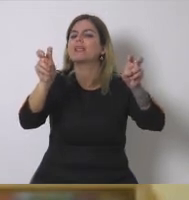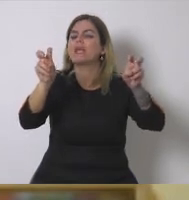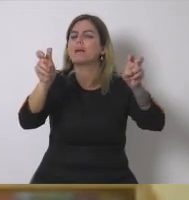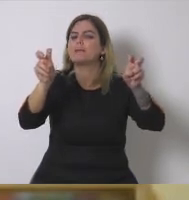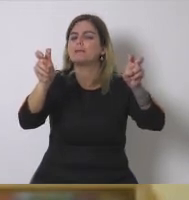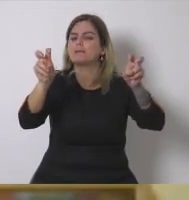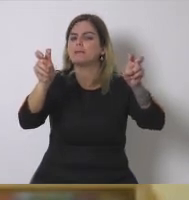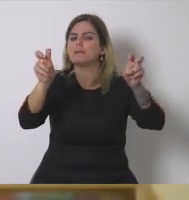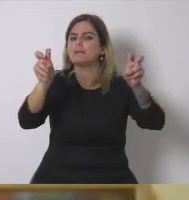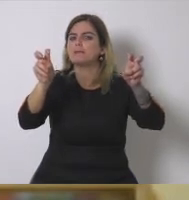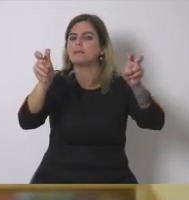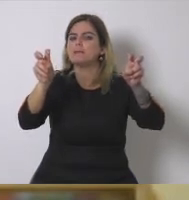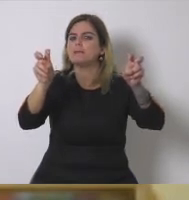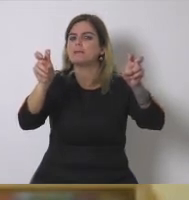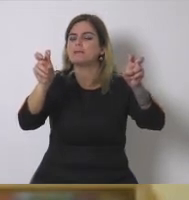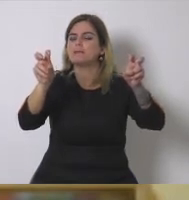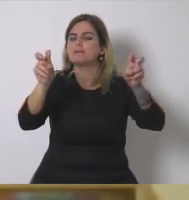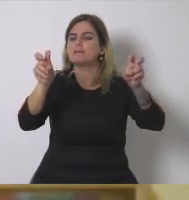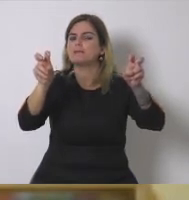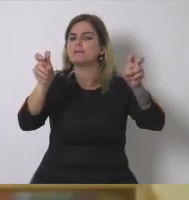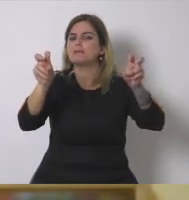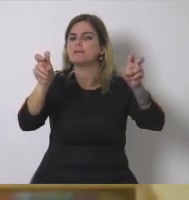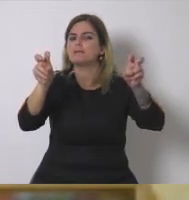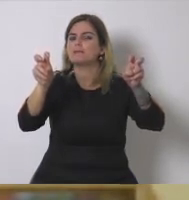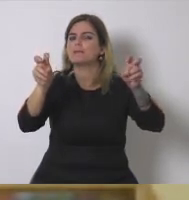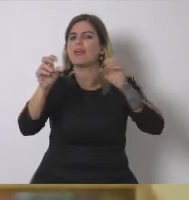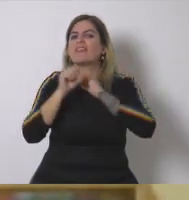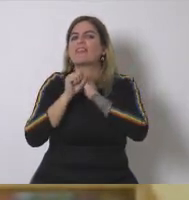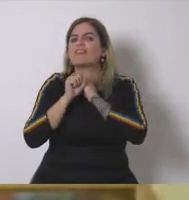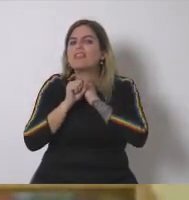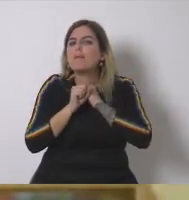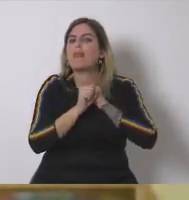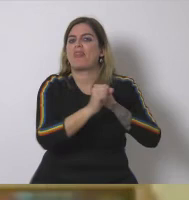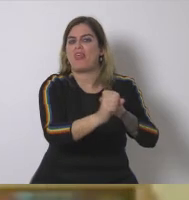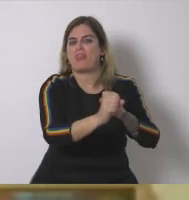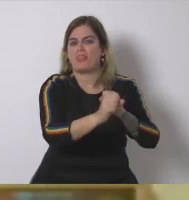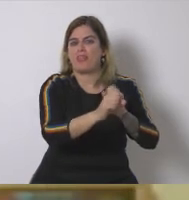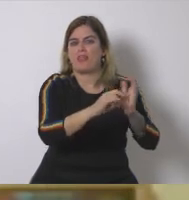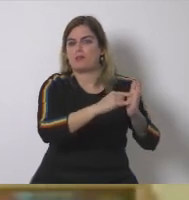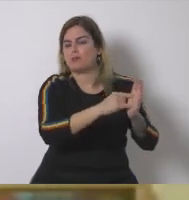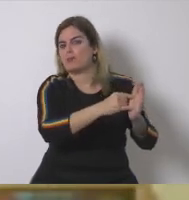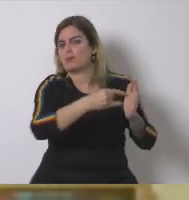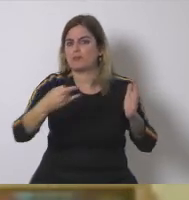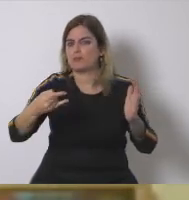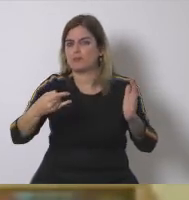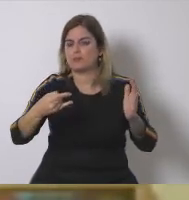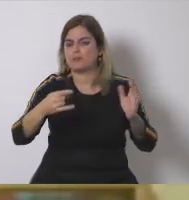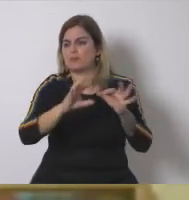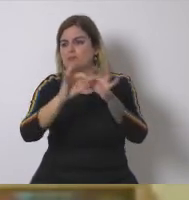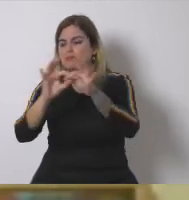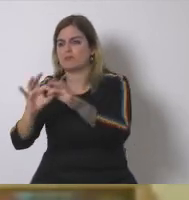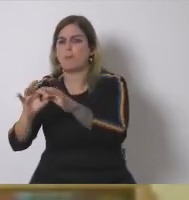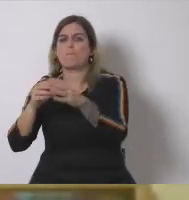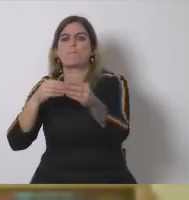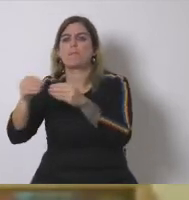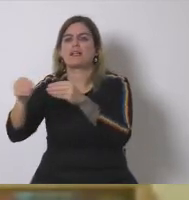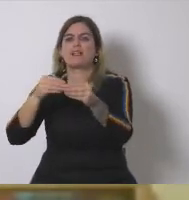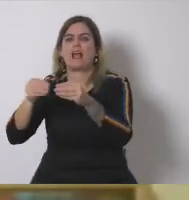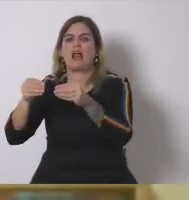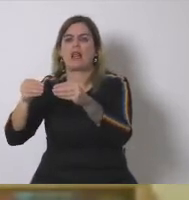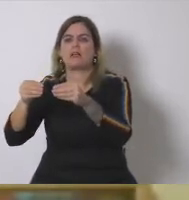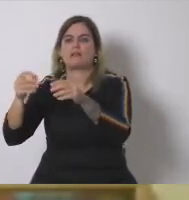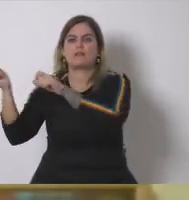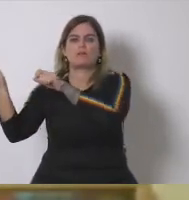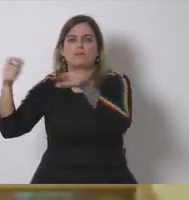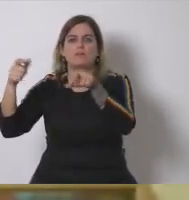mal lo ha apuntado de recuperar la idea de dependencia de las tecnologías de